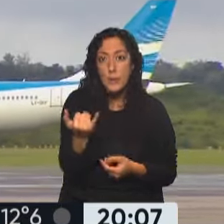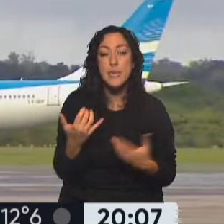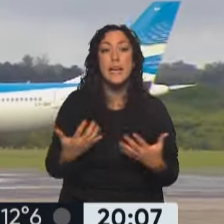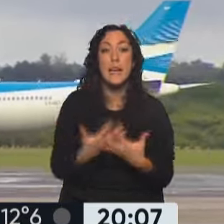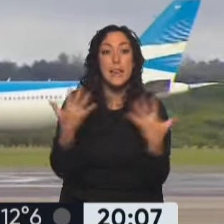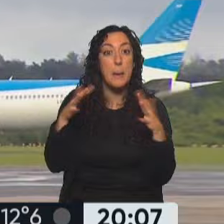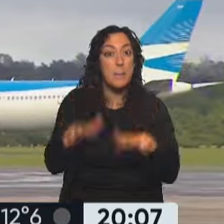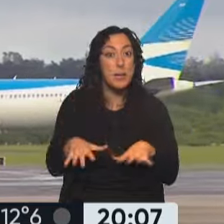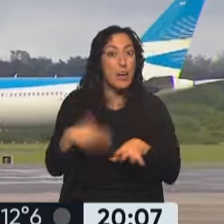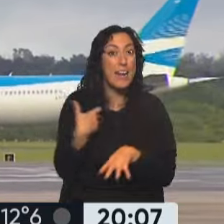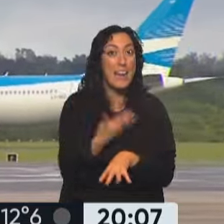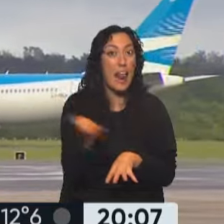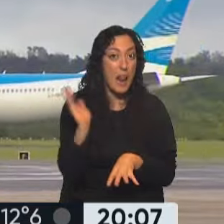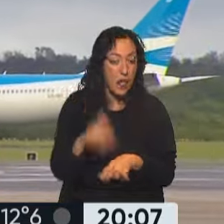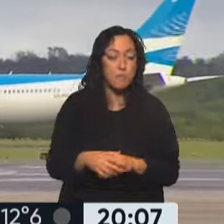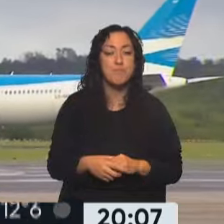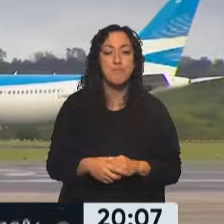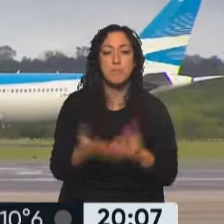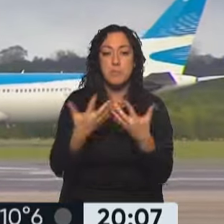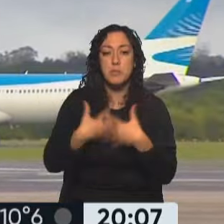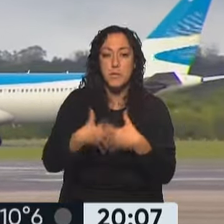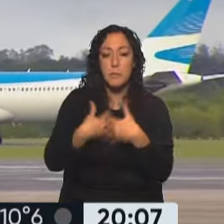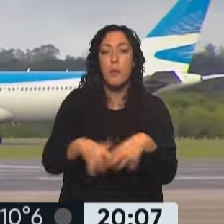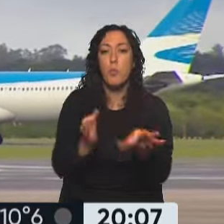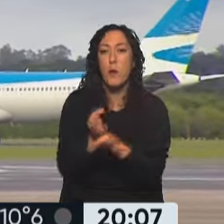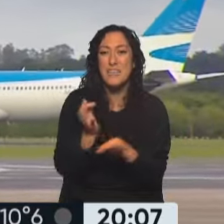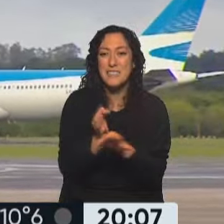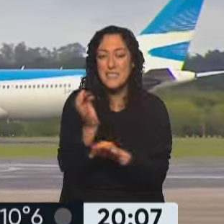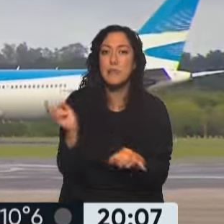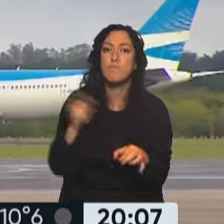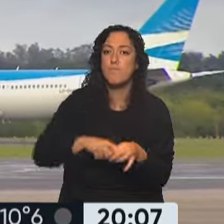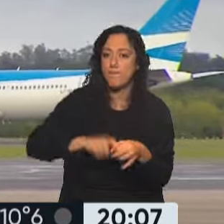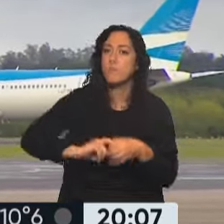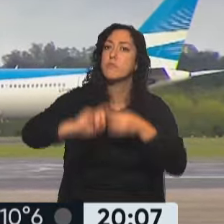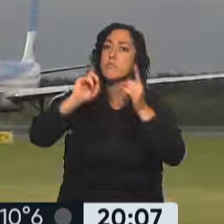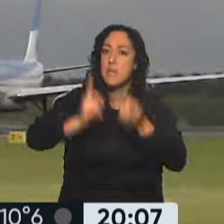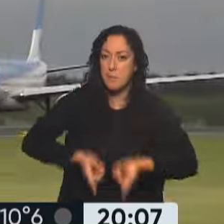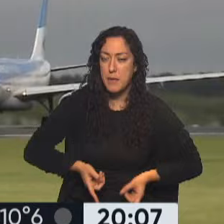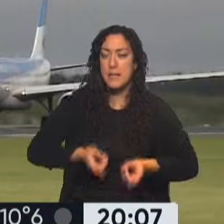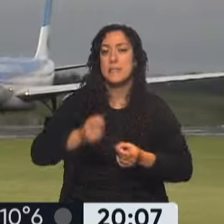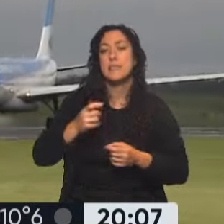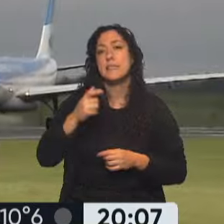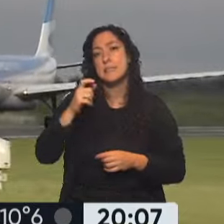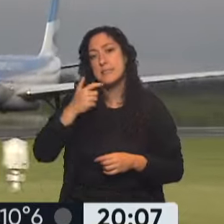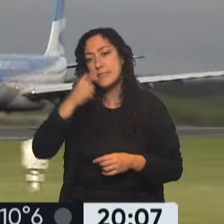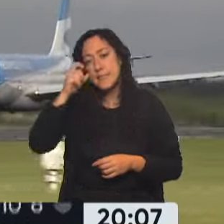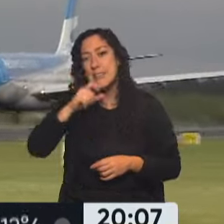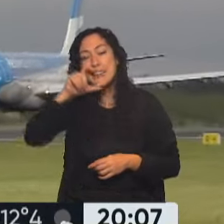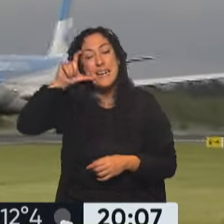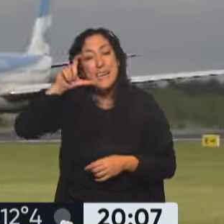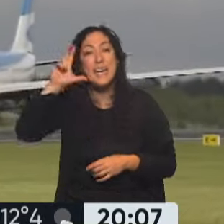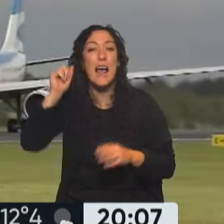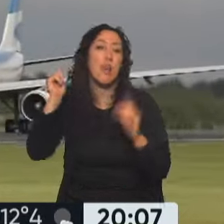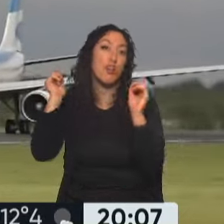paro general. Bueno, el sistema educativo también se plegará al paro. El gremio Cetera, el principal sindicato docente,